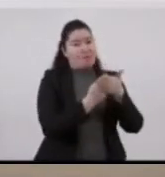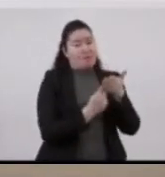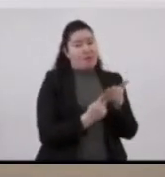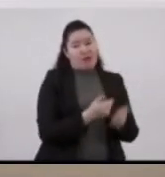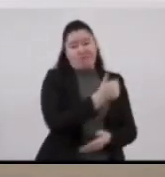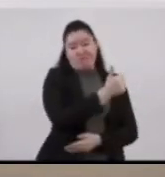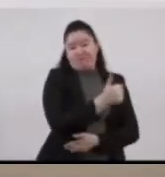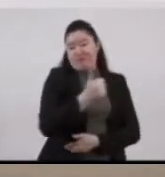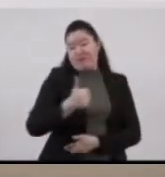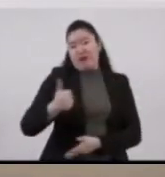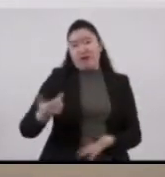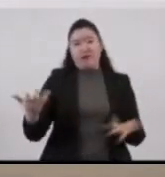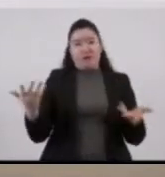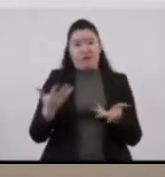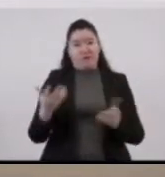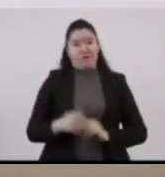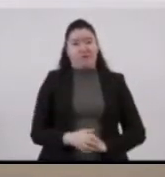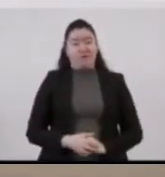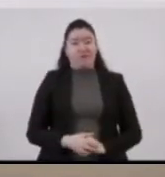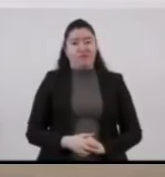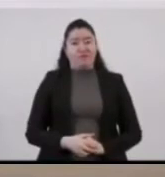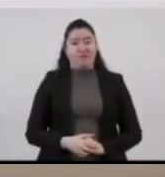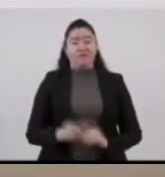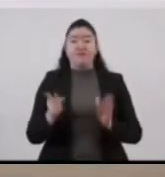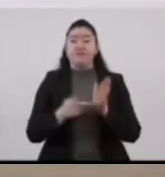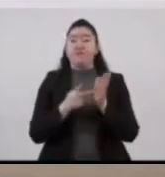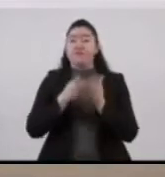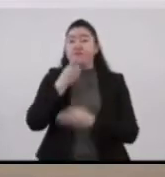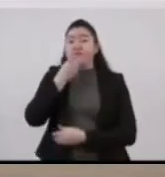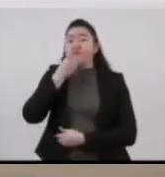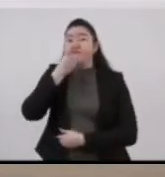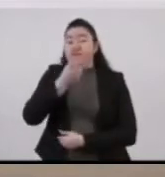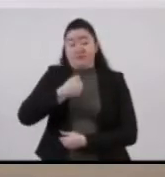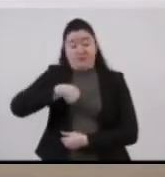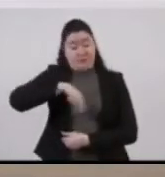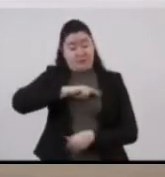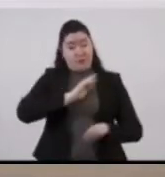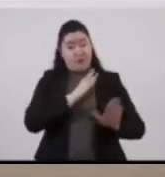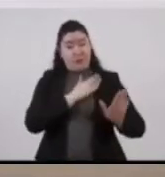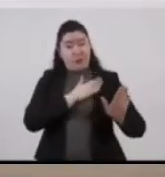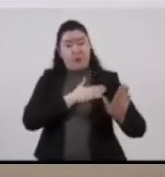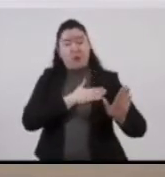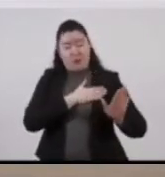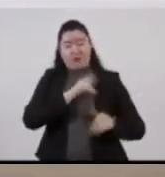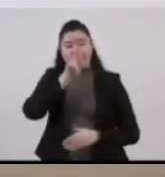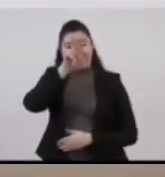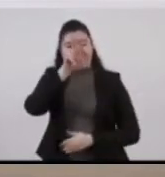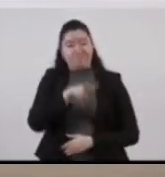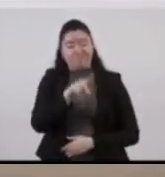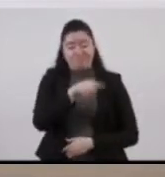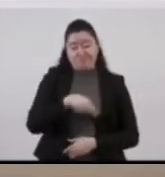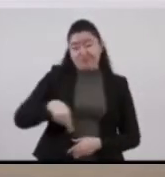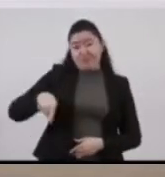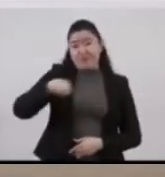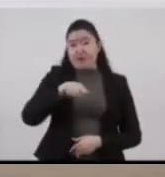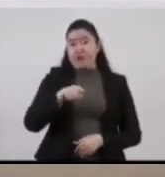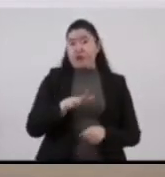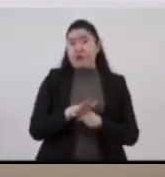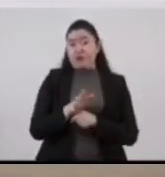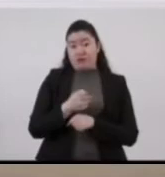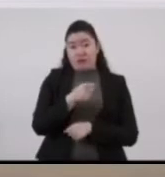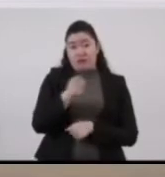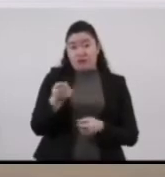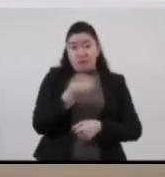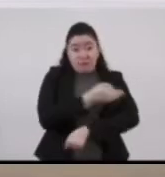individualizada. Reiteramos nuestro compromiso social y ético por cuanto a que